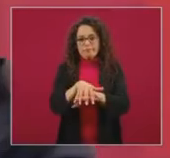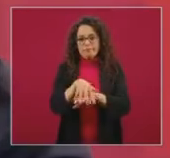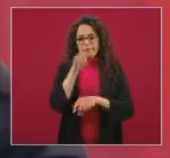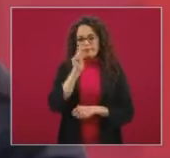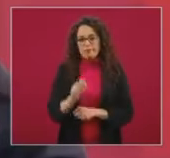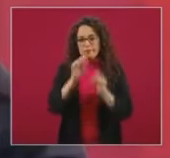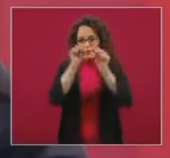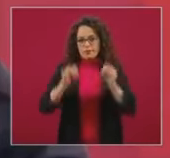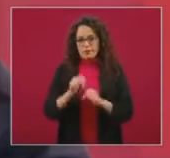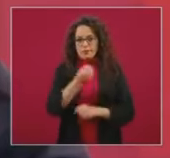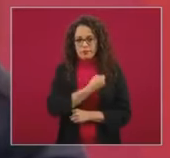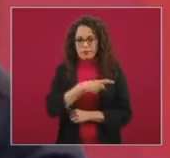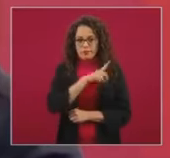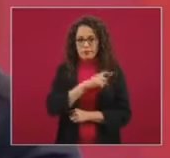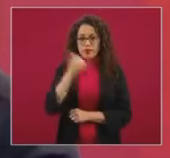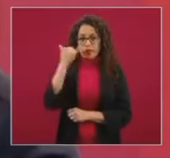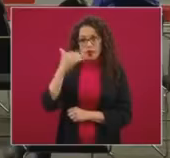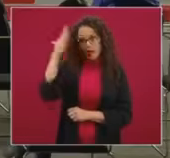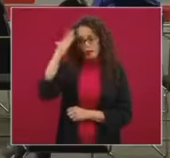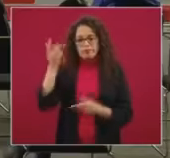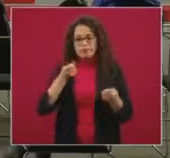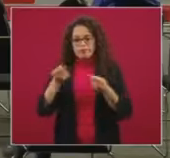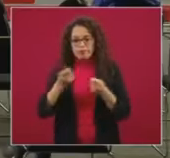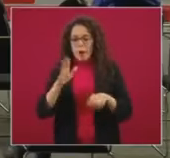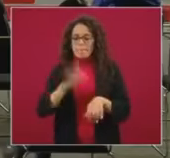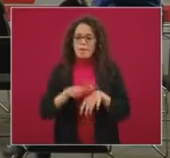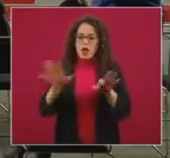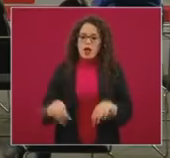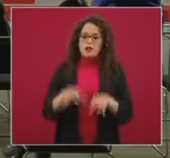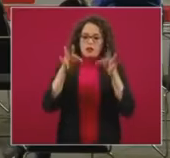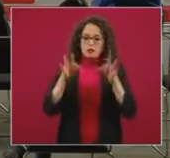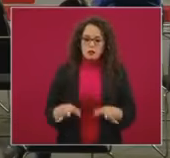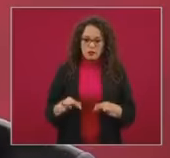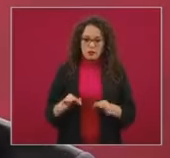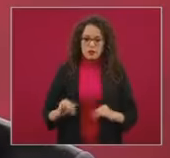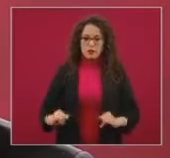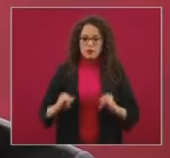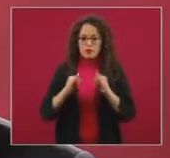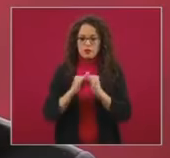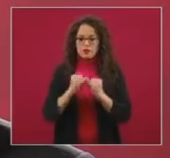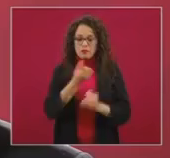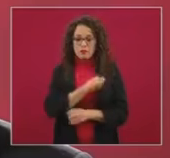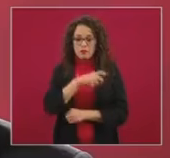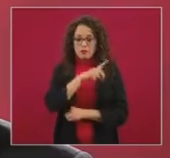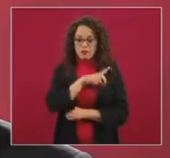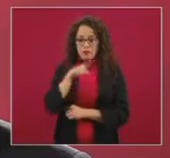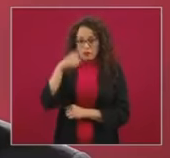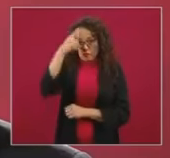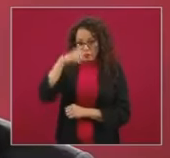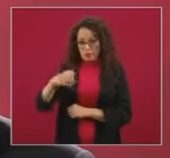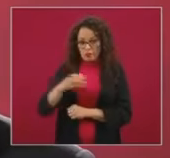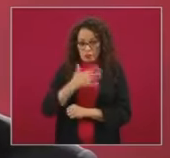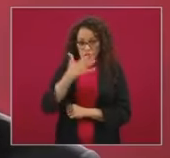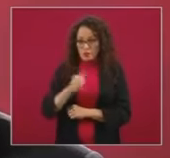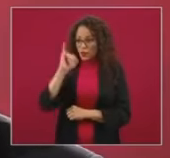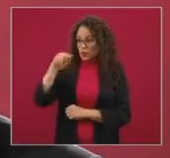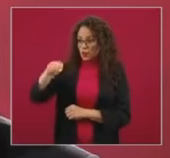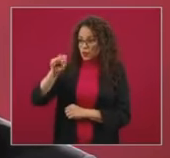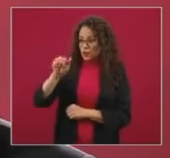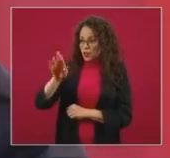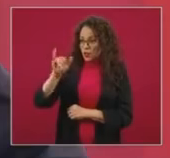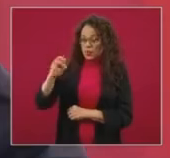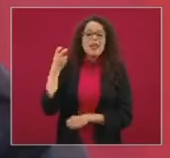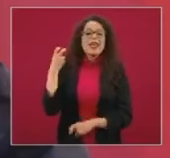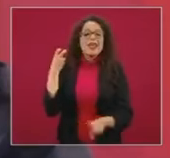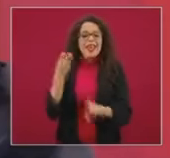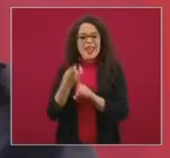rectoría mucho más efectiva la creación del Instituto Nacional de Salud para el Bienestar INSABI precisamente este es uno de los fines